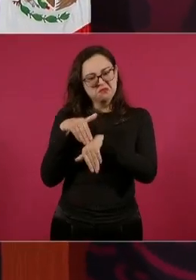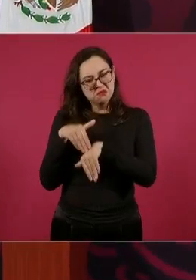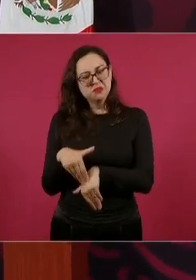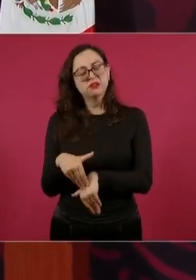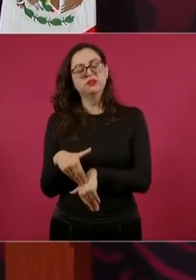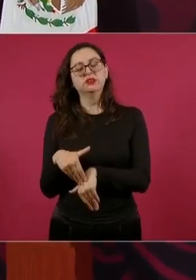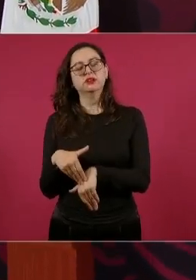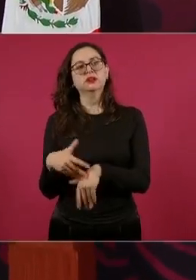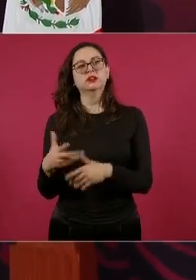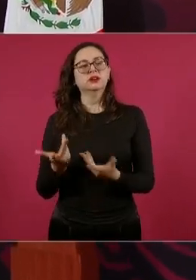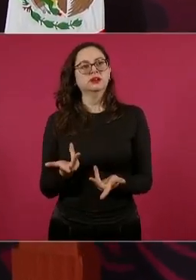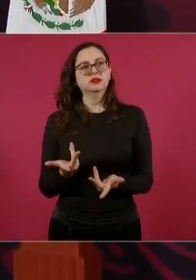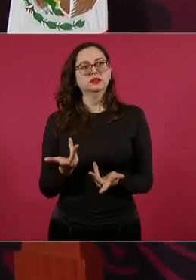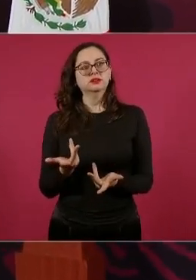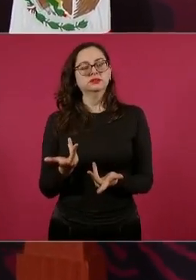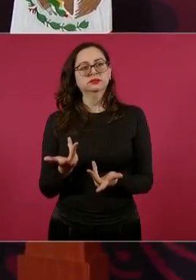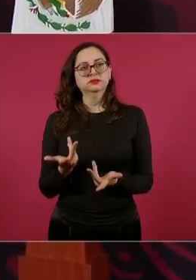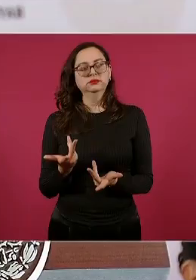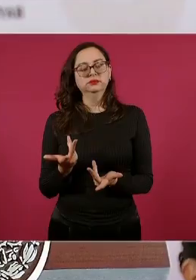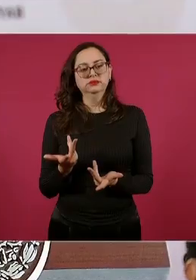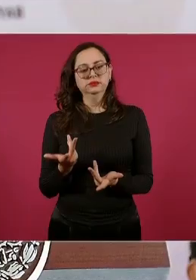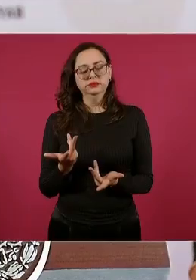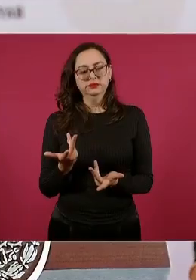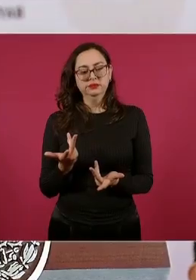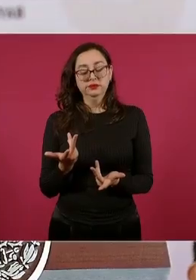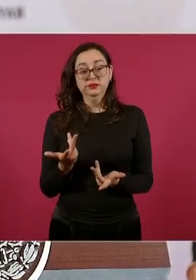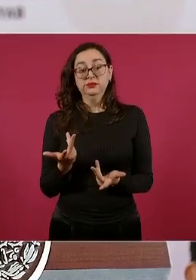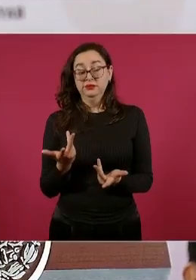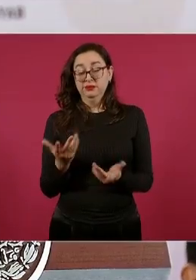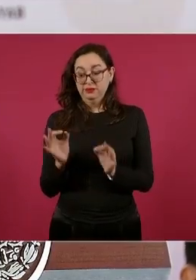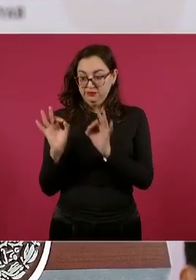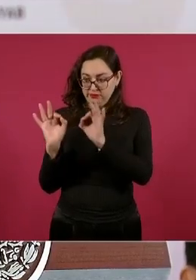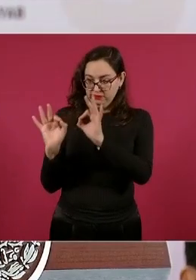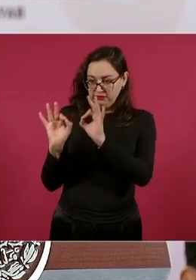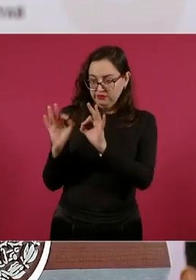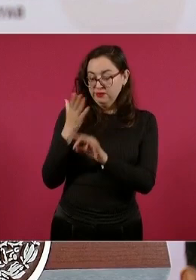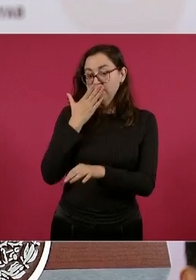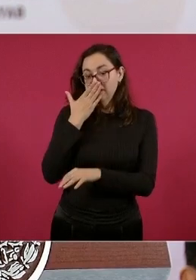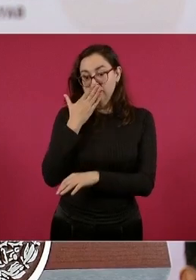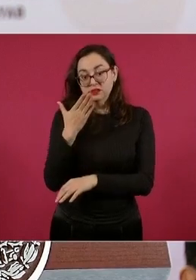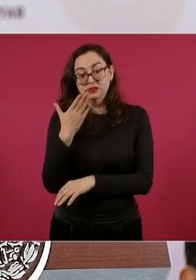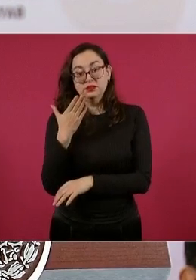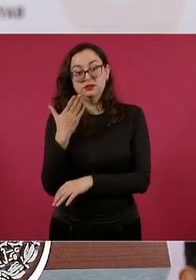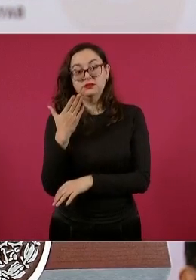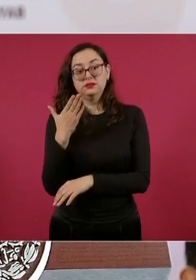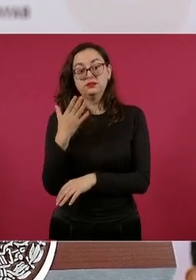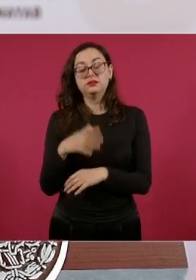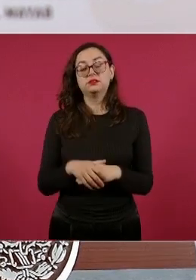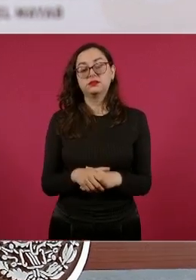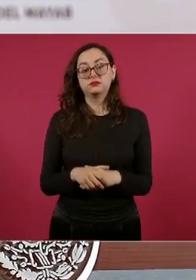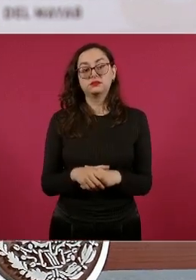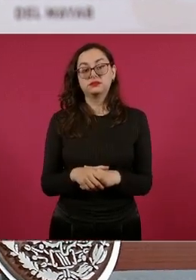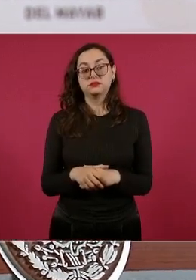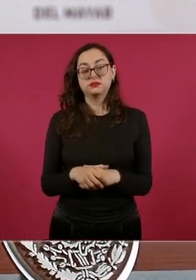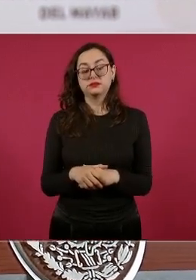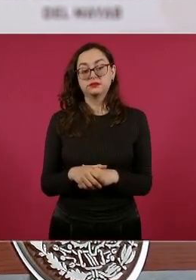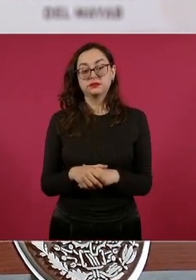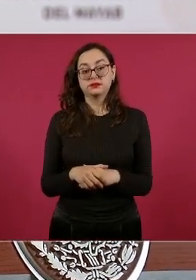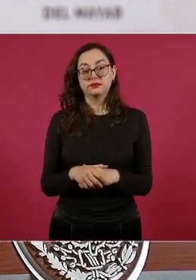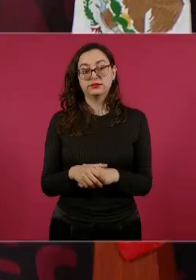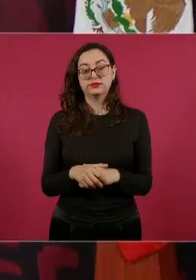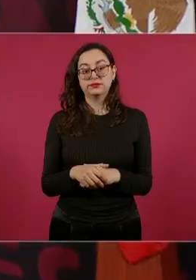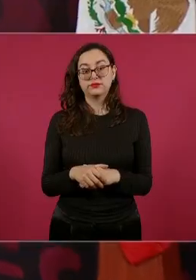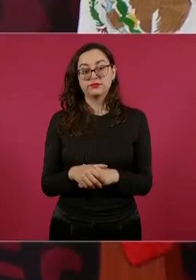ejemplares, gracias a